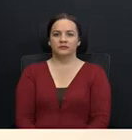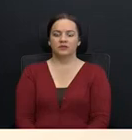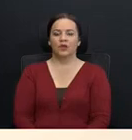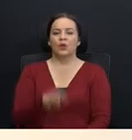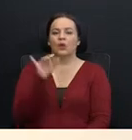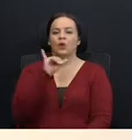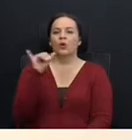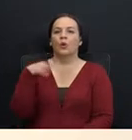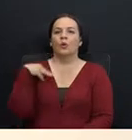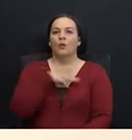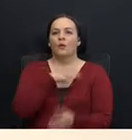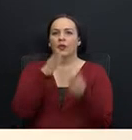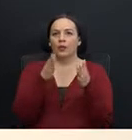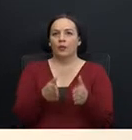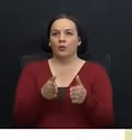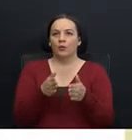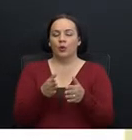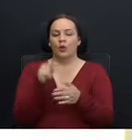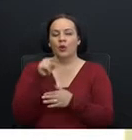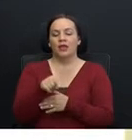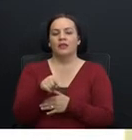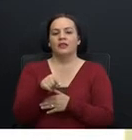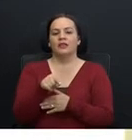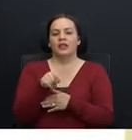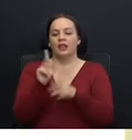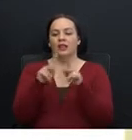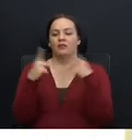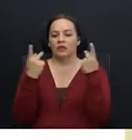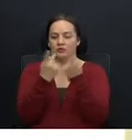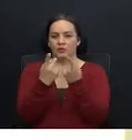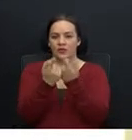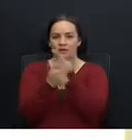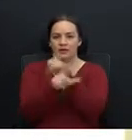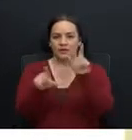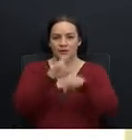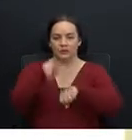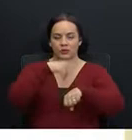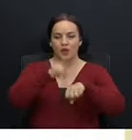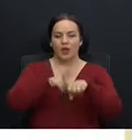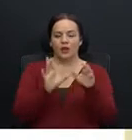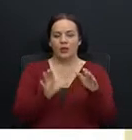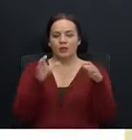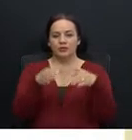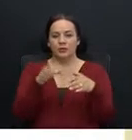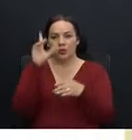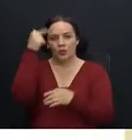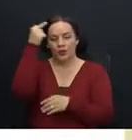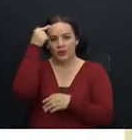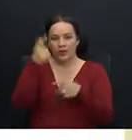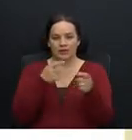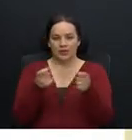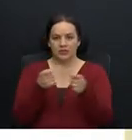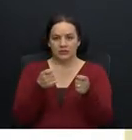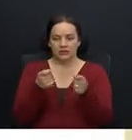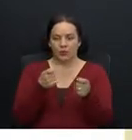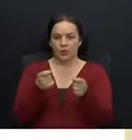Como miembro de la Fracción de Liberación Nacional y de la Comisión de Gobierno y Administración,